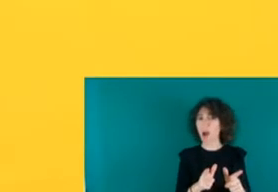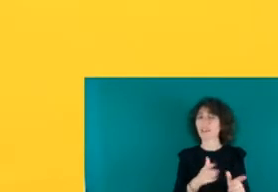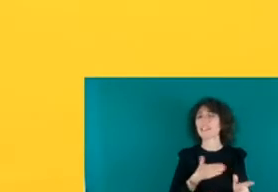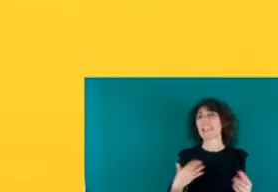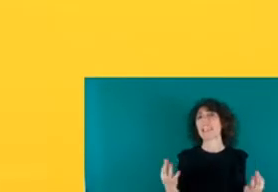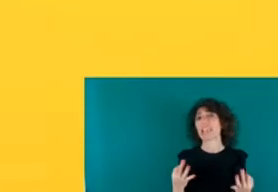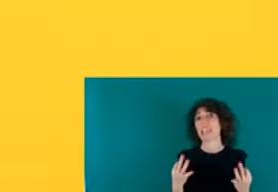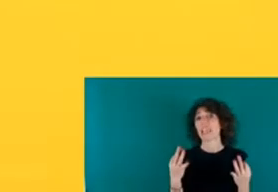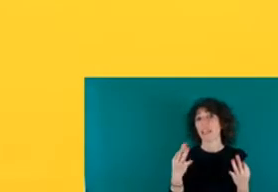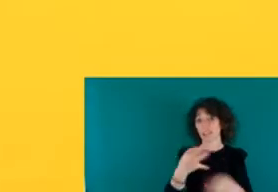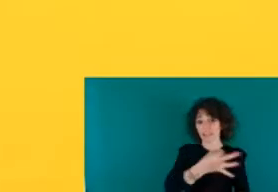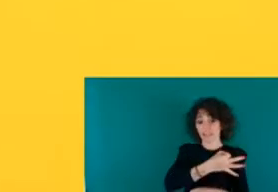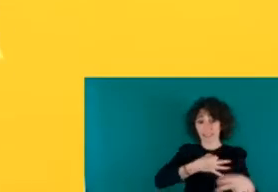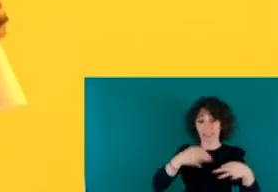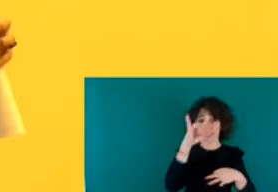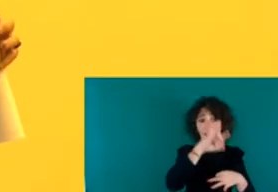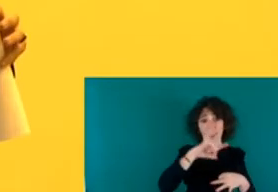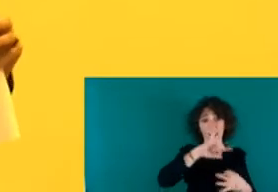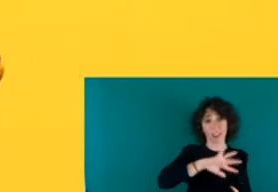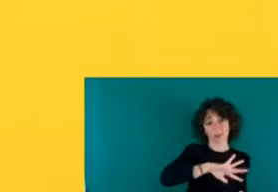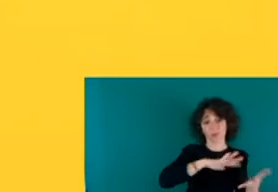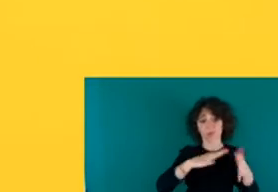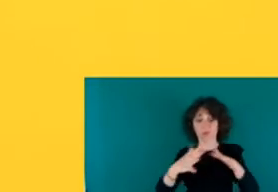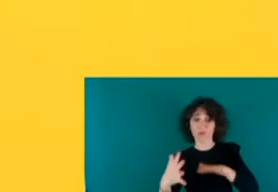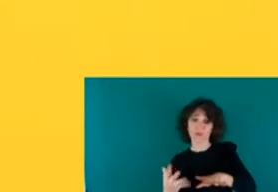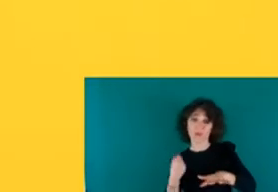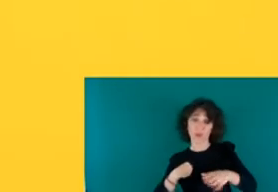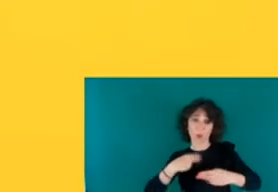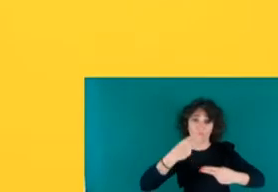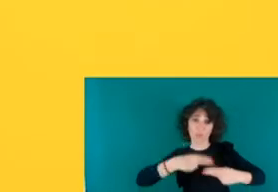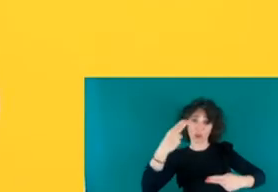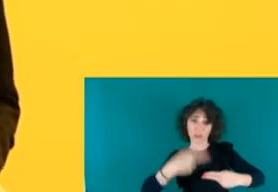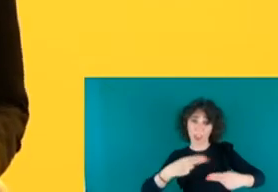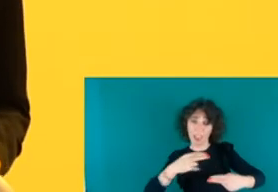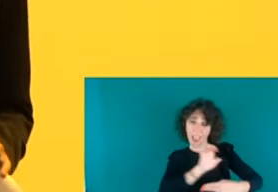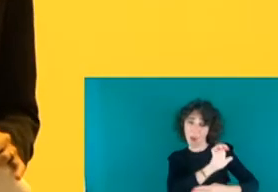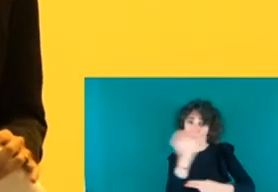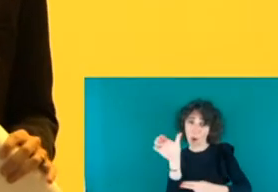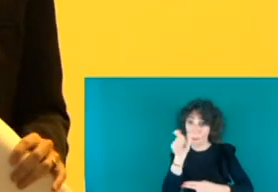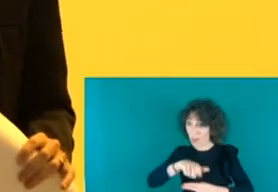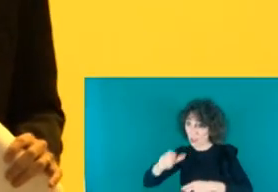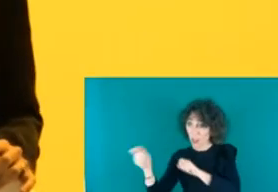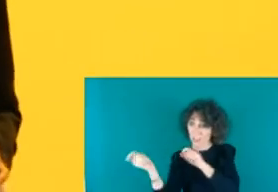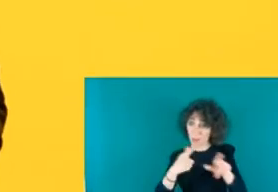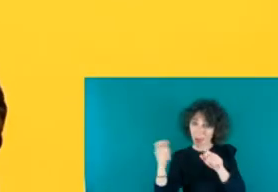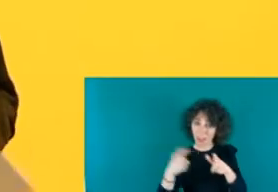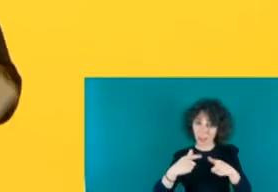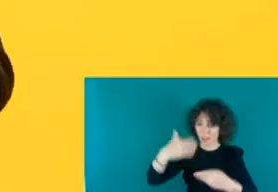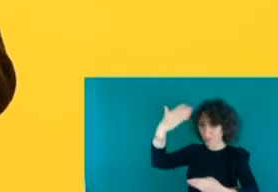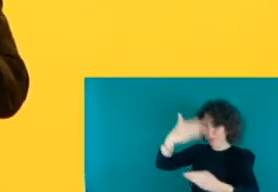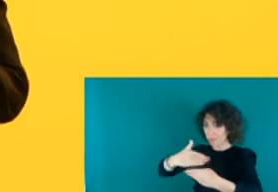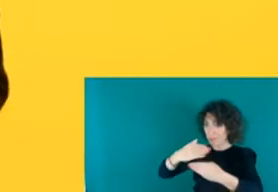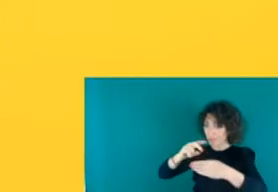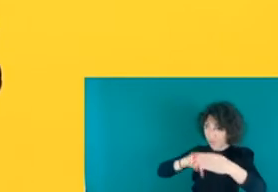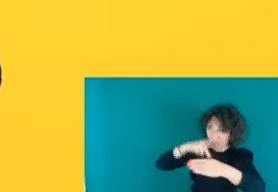en una frontera de Europa donde las personas migrantes no pudieran salir de